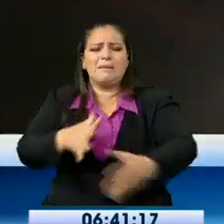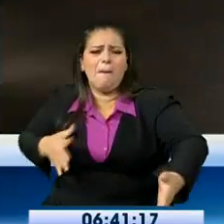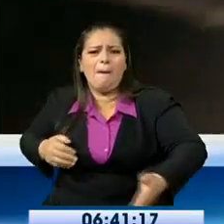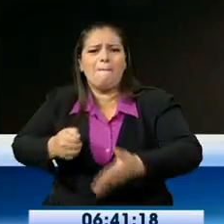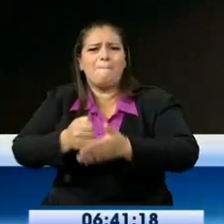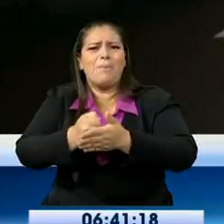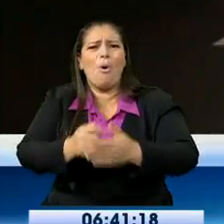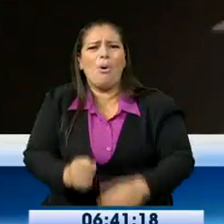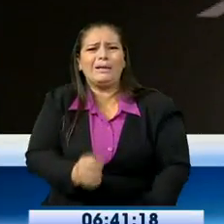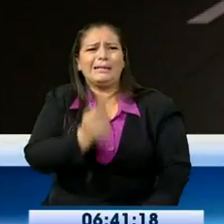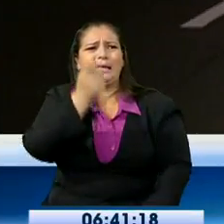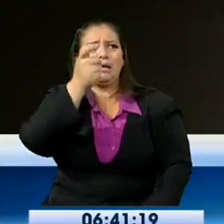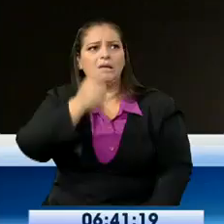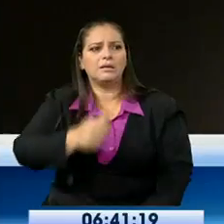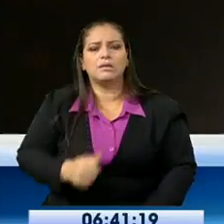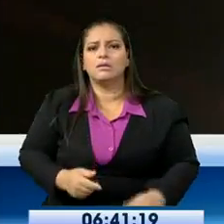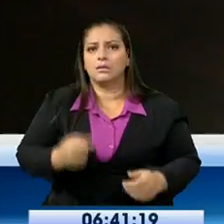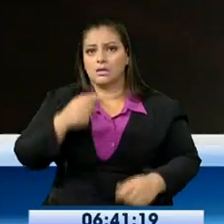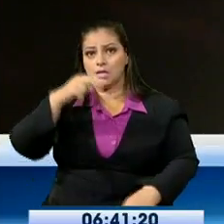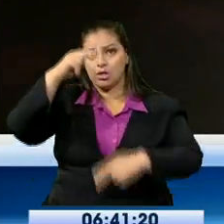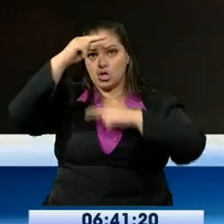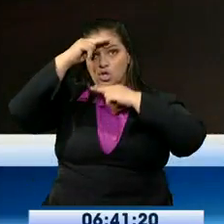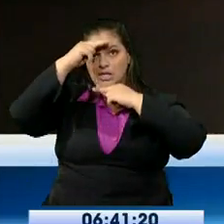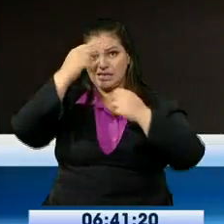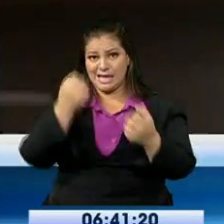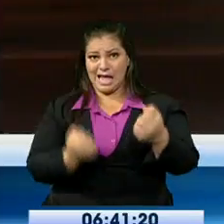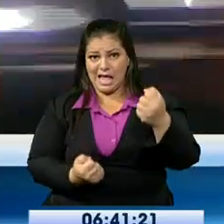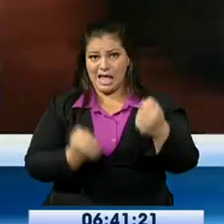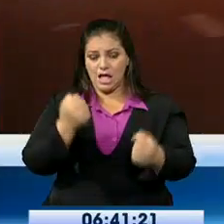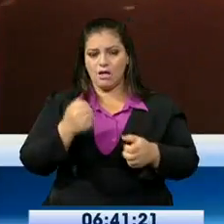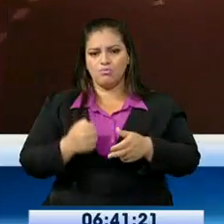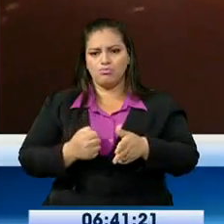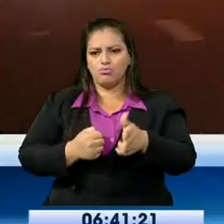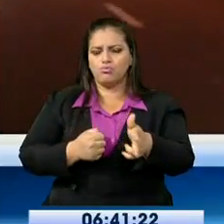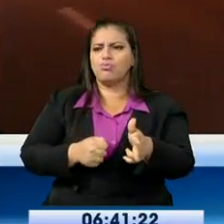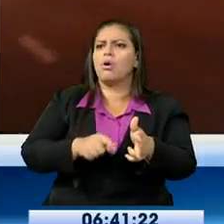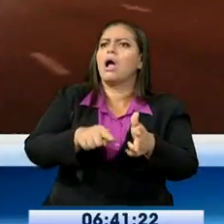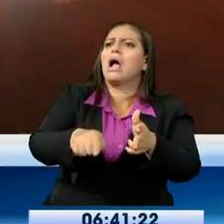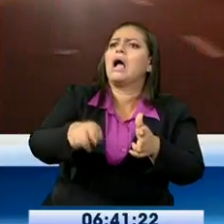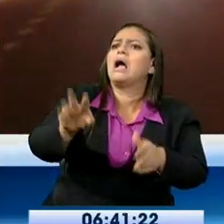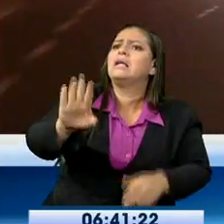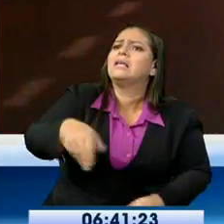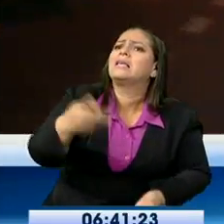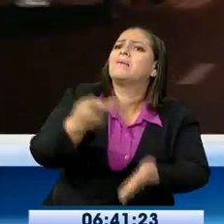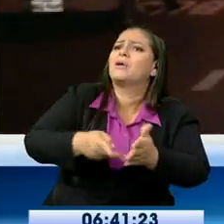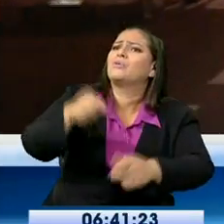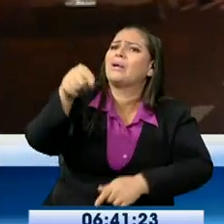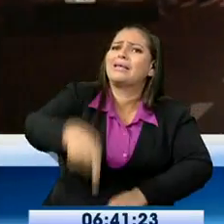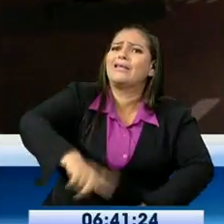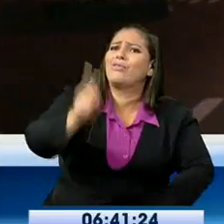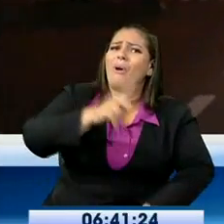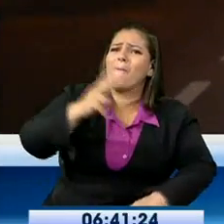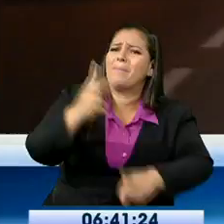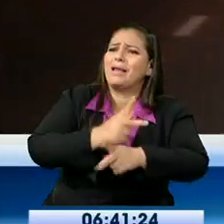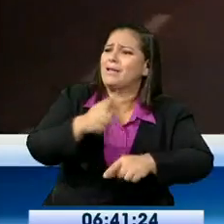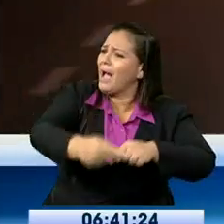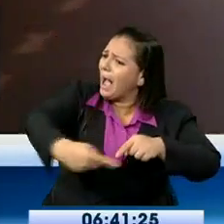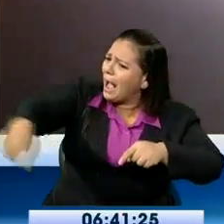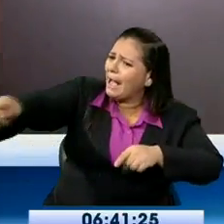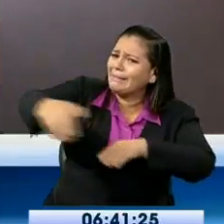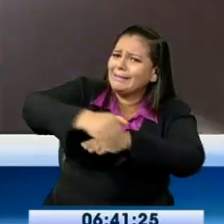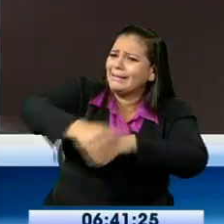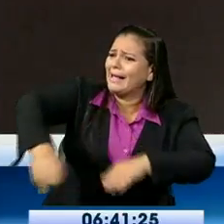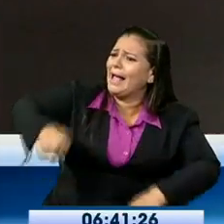Al bajarnos comprobamos que se encontraba aparentemente bajo el efecto de sustancias psicotrópicas.